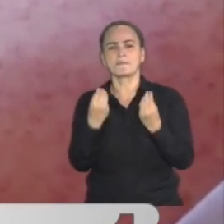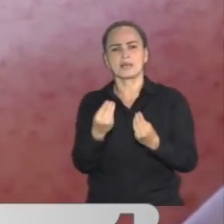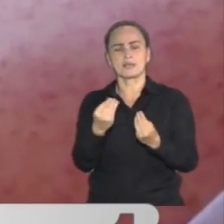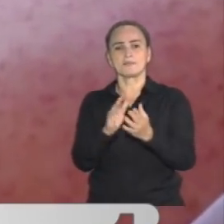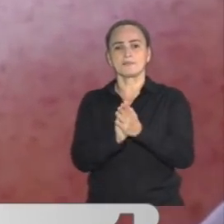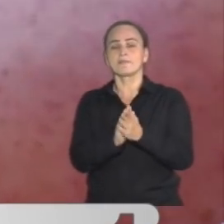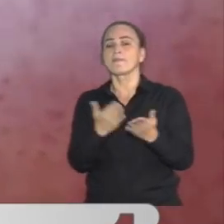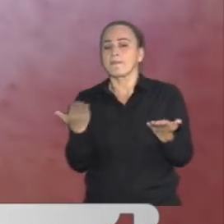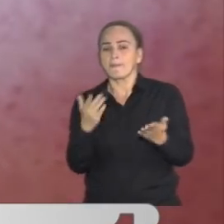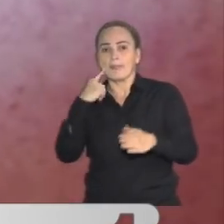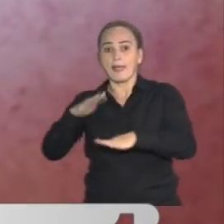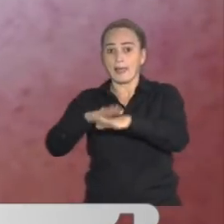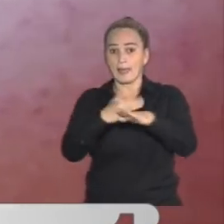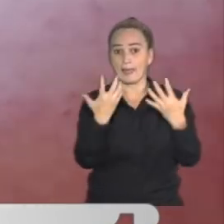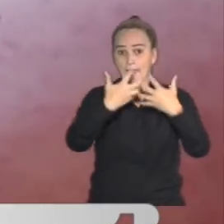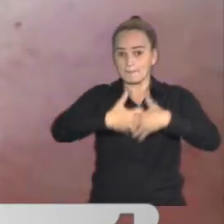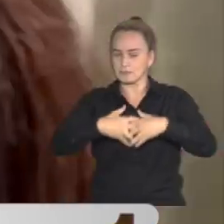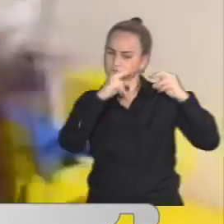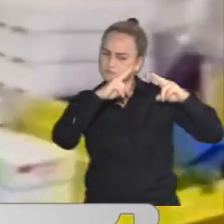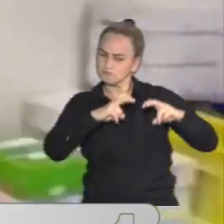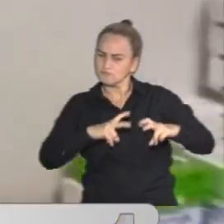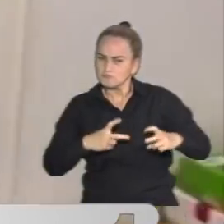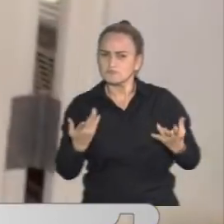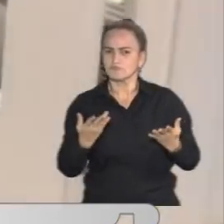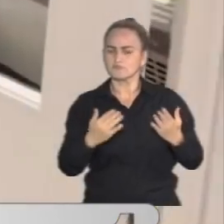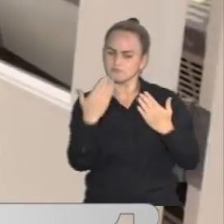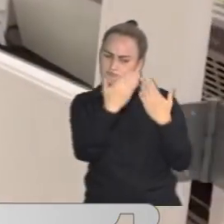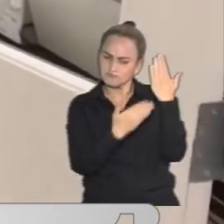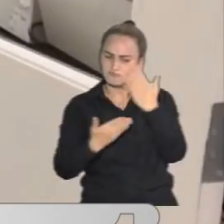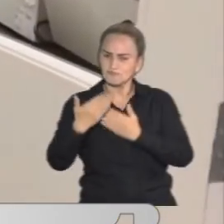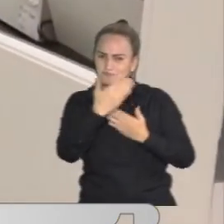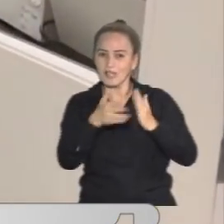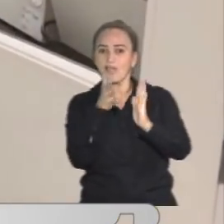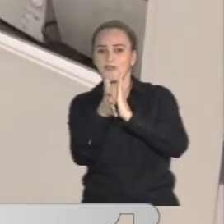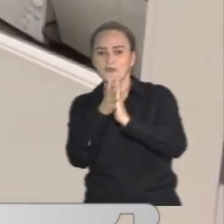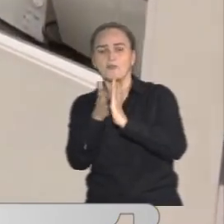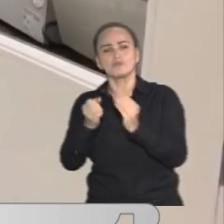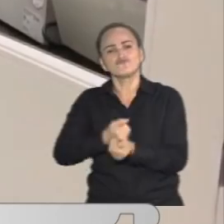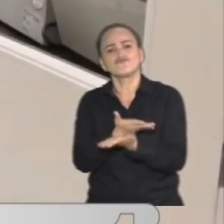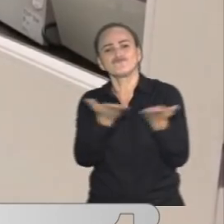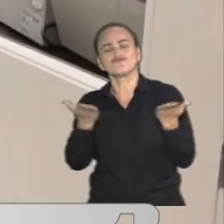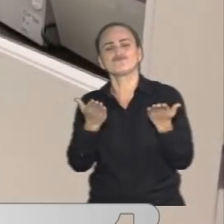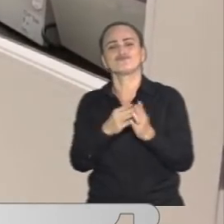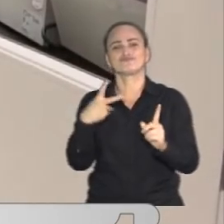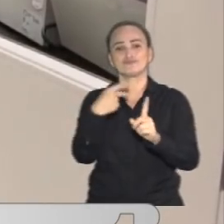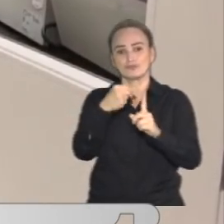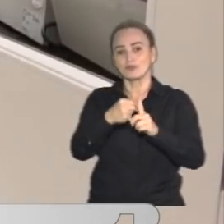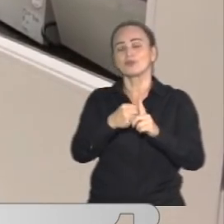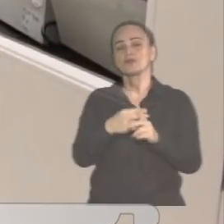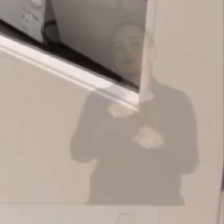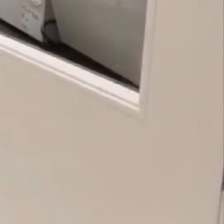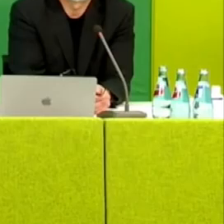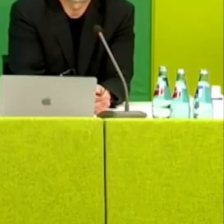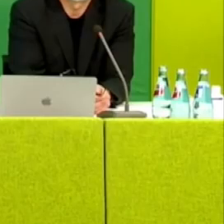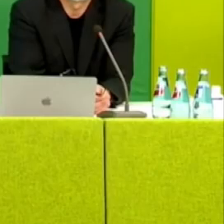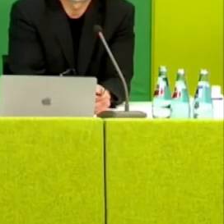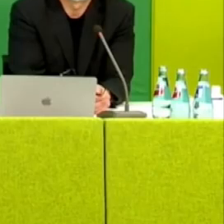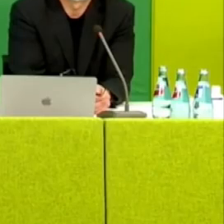sujeta a que la farmacéutica investigue, estudie y comparta datos emergentes sobre la vacuna durante los próximos años.